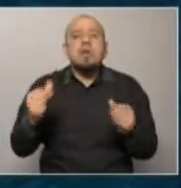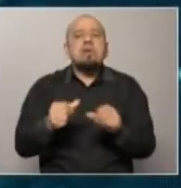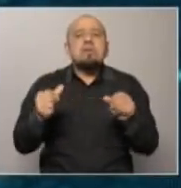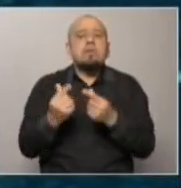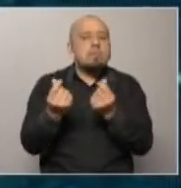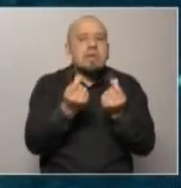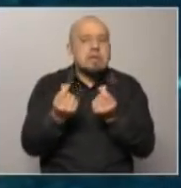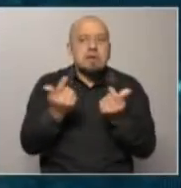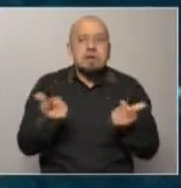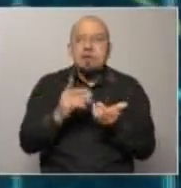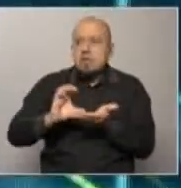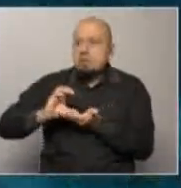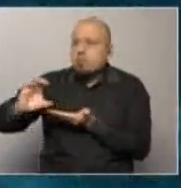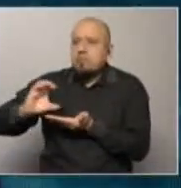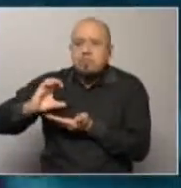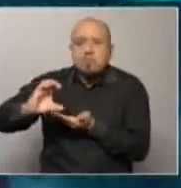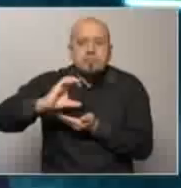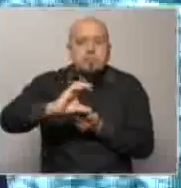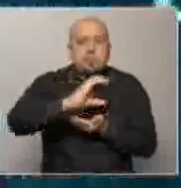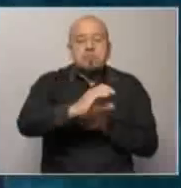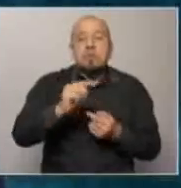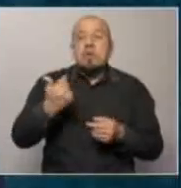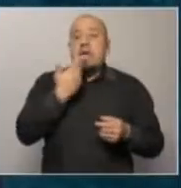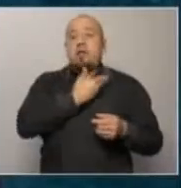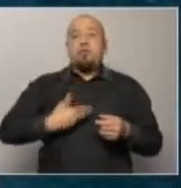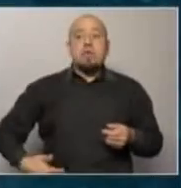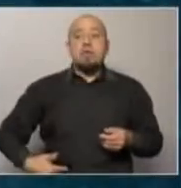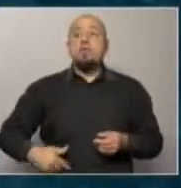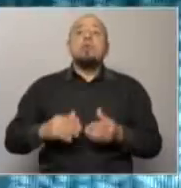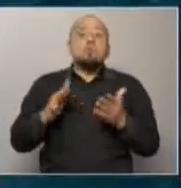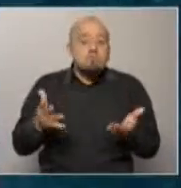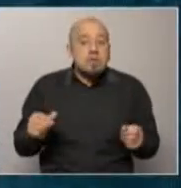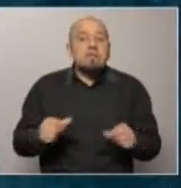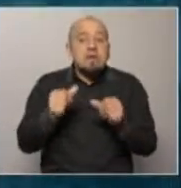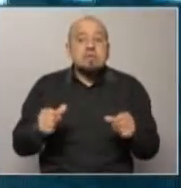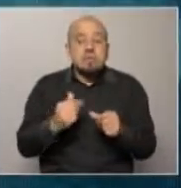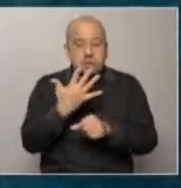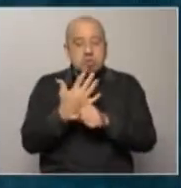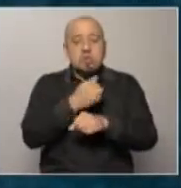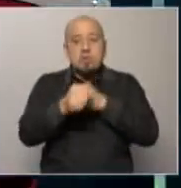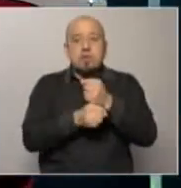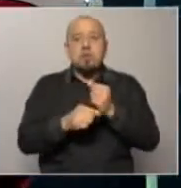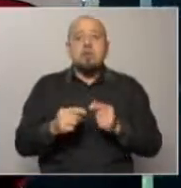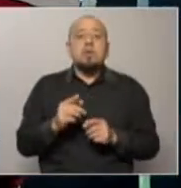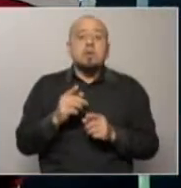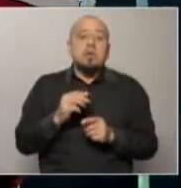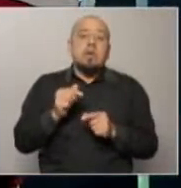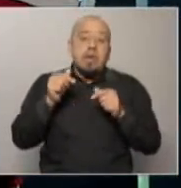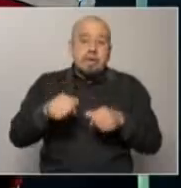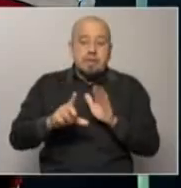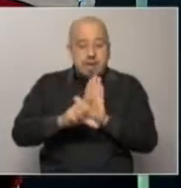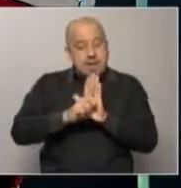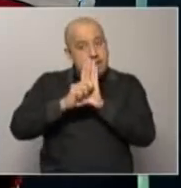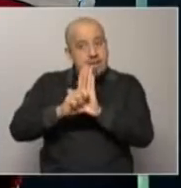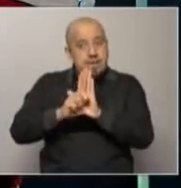partidas y los gastos que el gobierno podrá hacer a lo largo de los cinco años. Lo que está claro es que esta ley de alguna